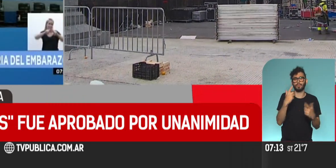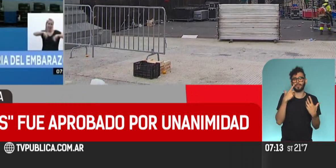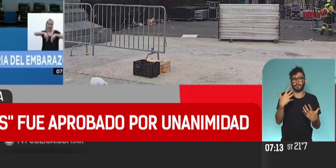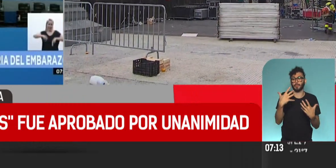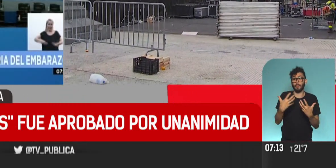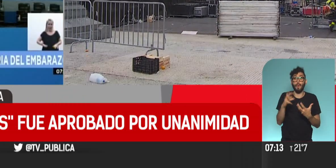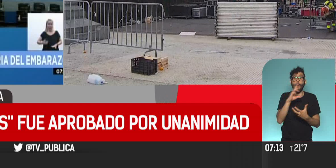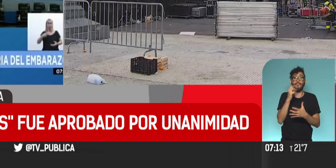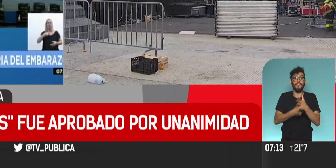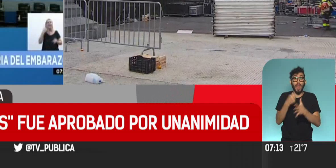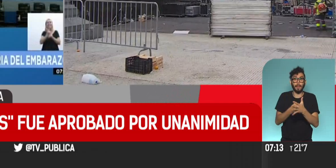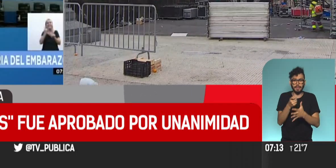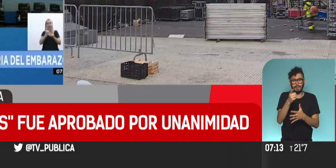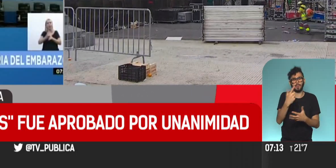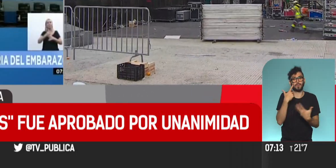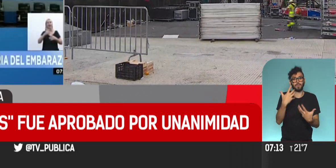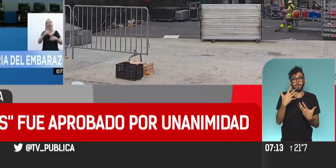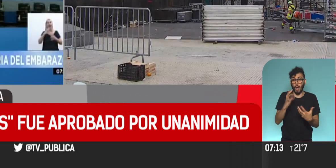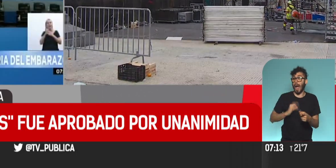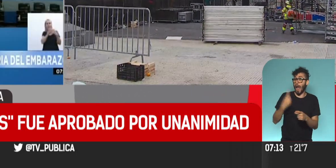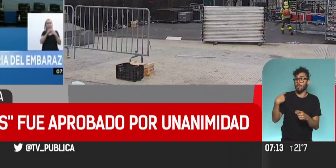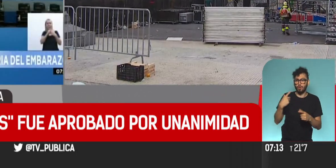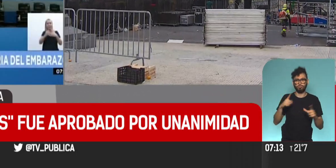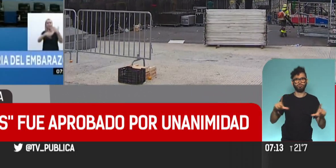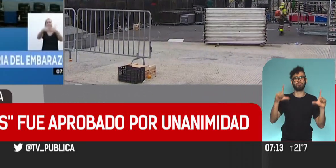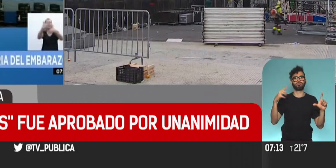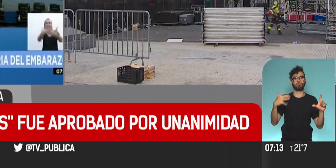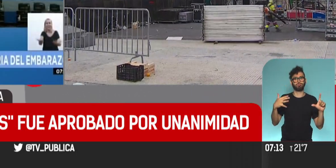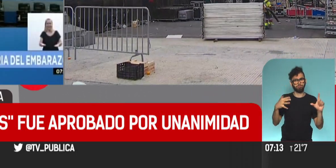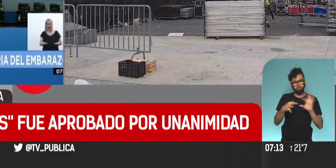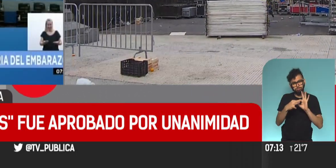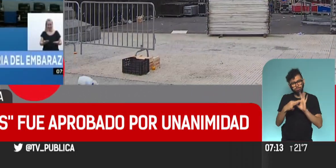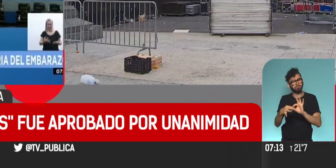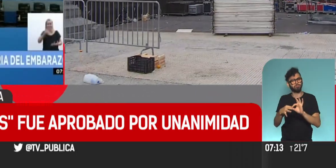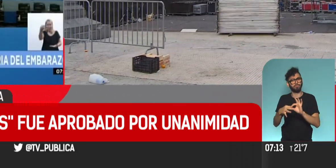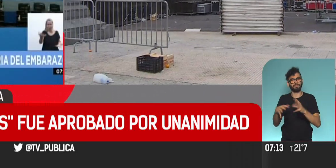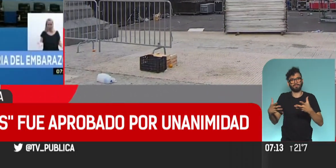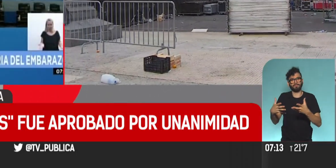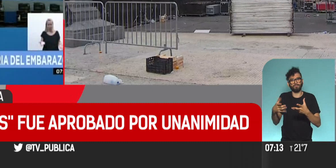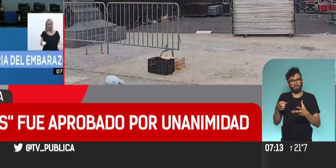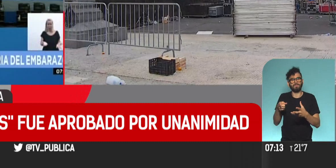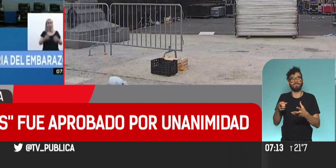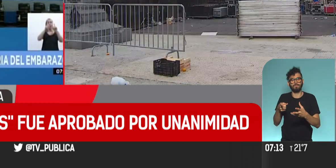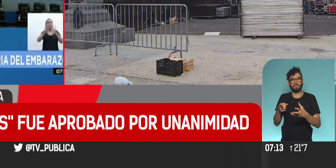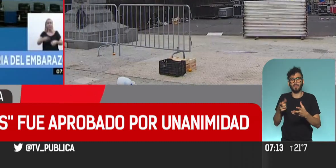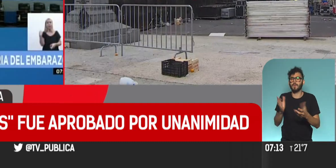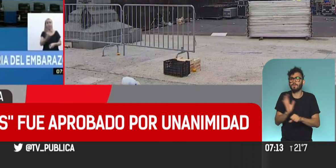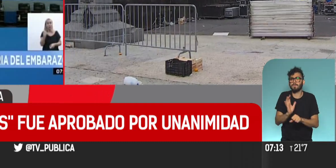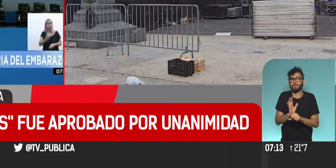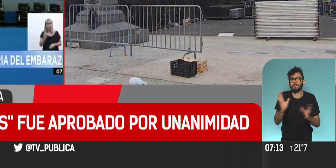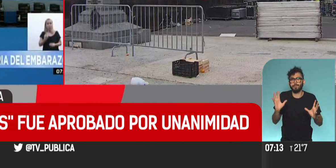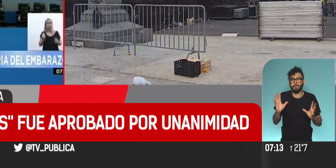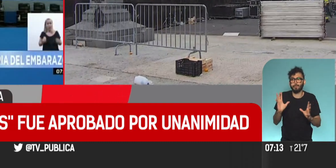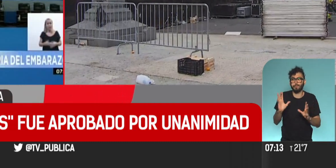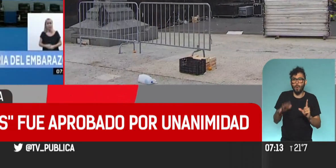feminista y en los últimos años, que tuvieron mucho protagonismo en relación a ser esta generación, ser, podríamos decir, la voz